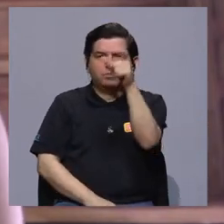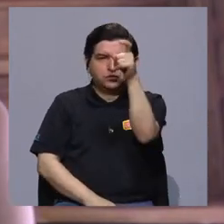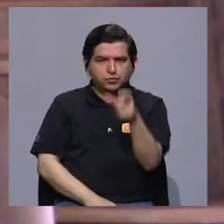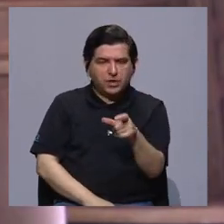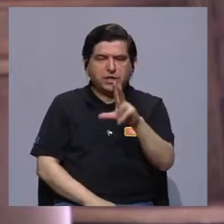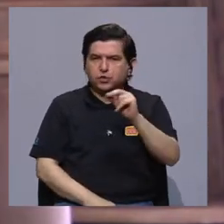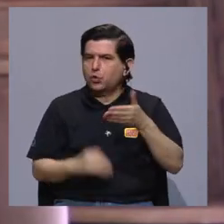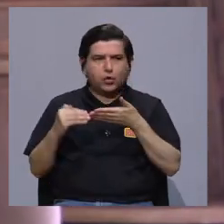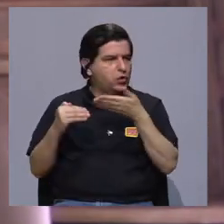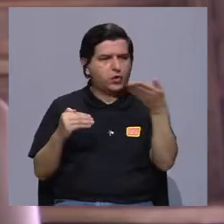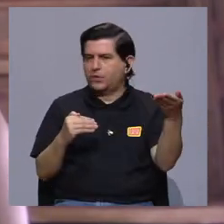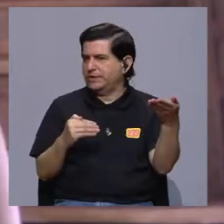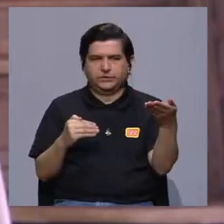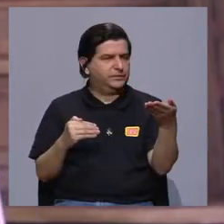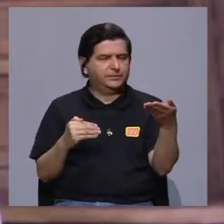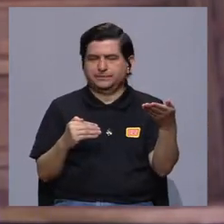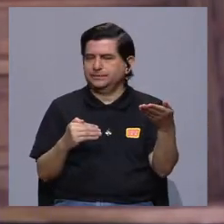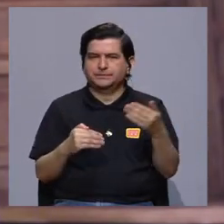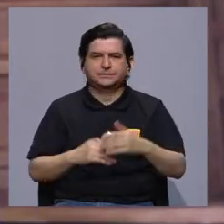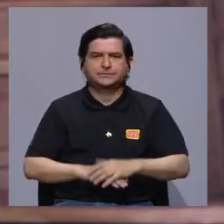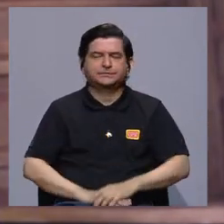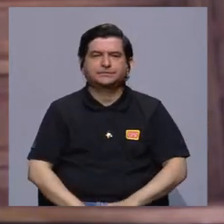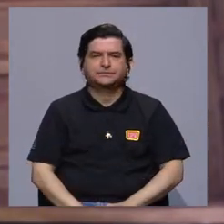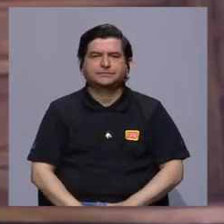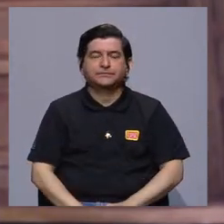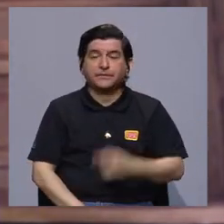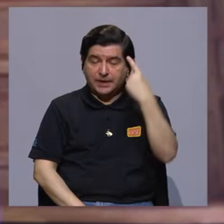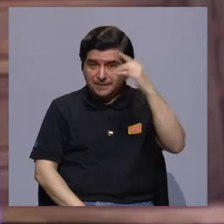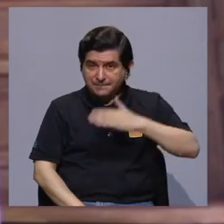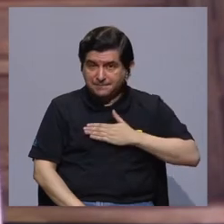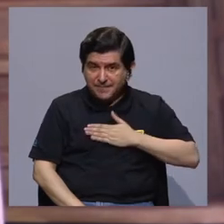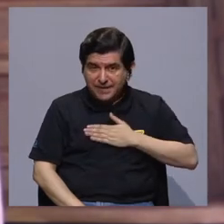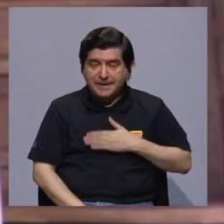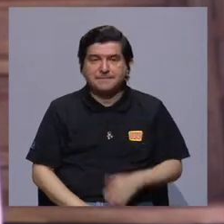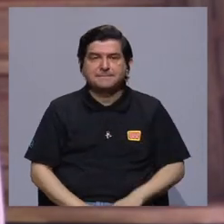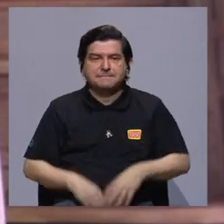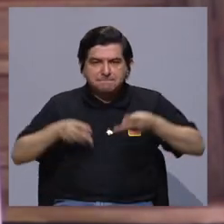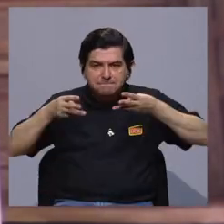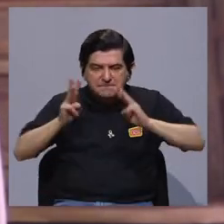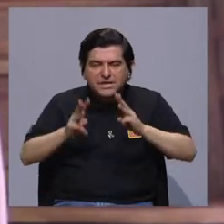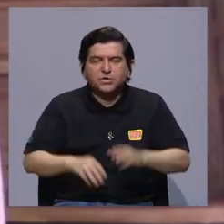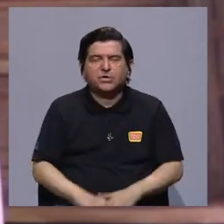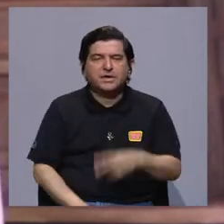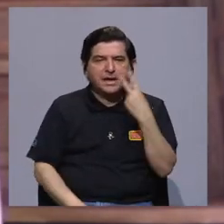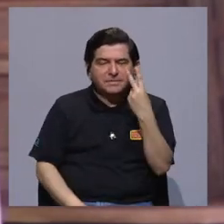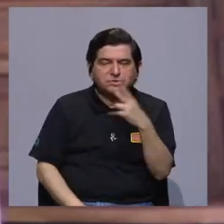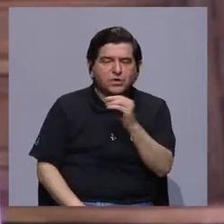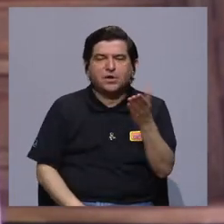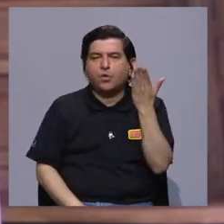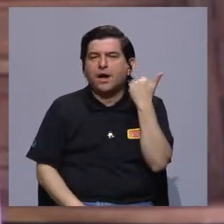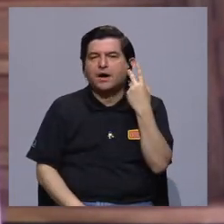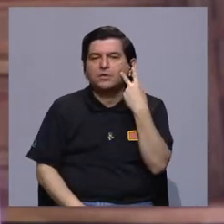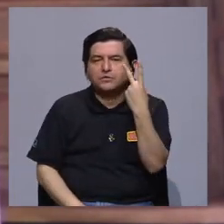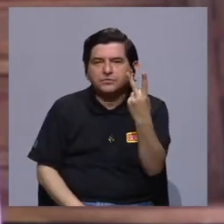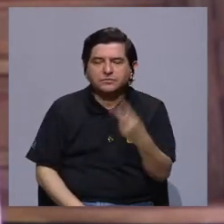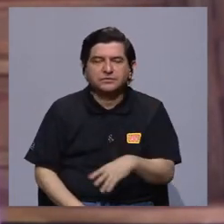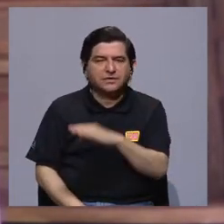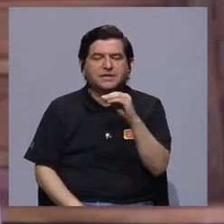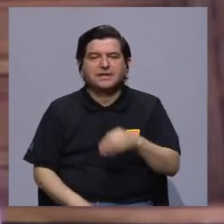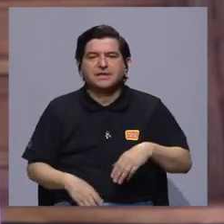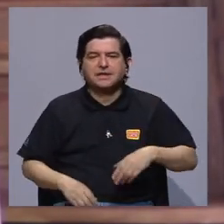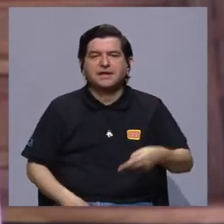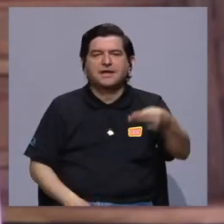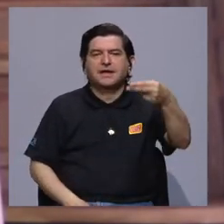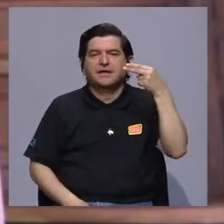sujeto, ya no como un objeto antropológico. Y para mí las metodologías visuales y audiovisuales, y en la